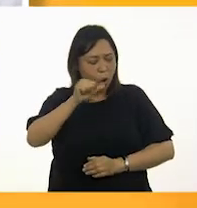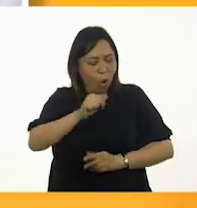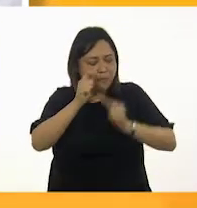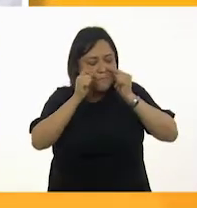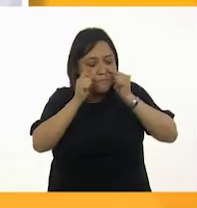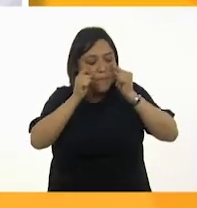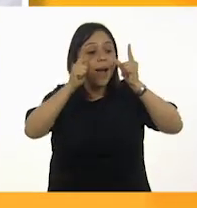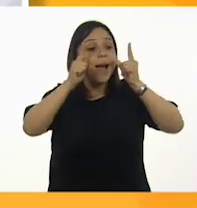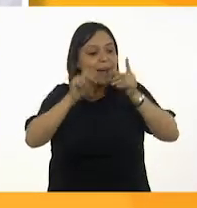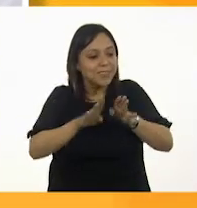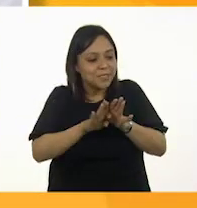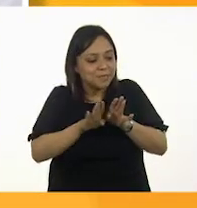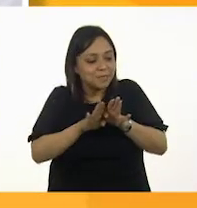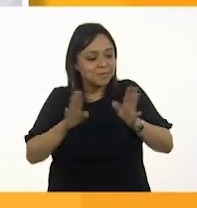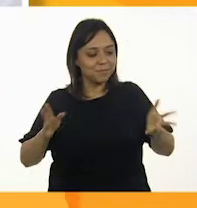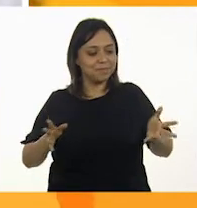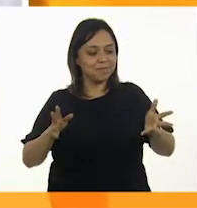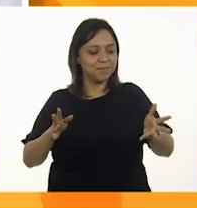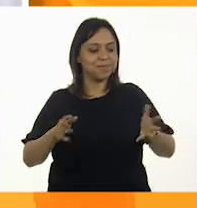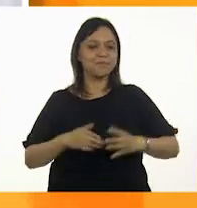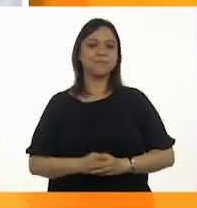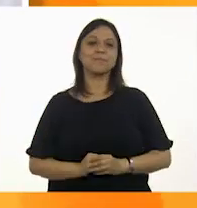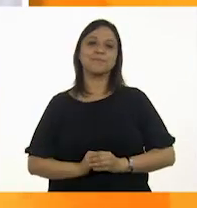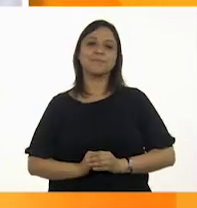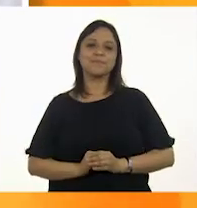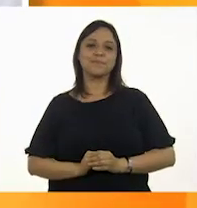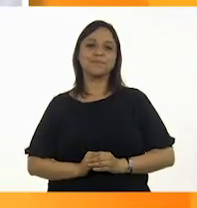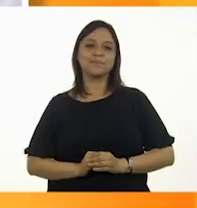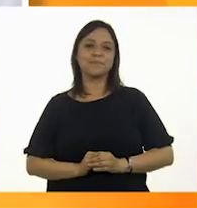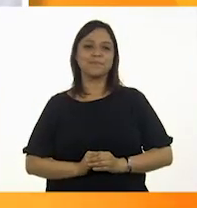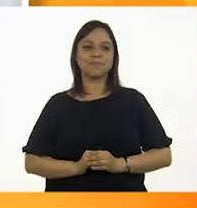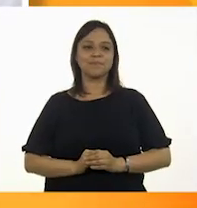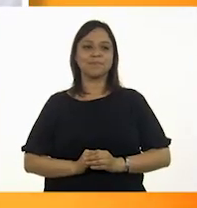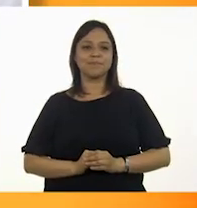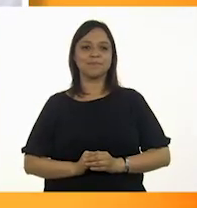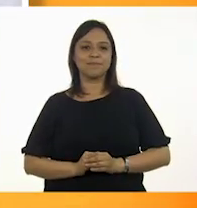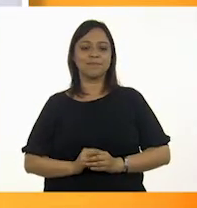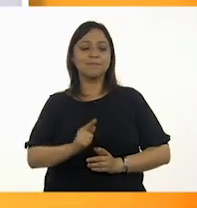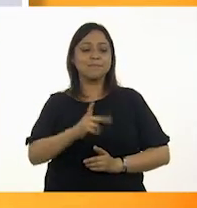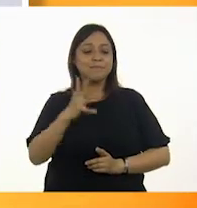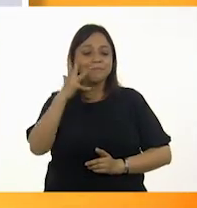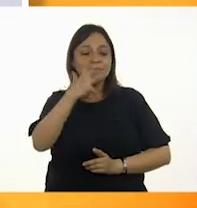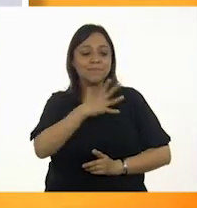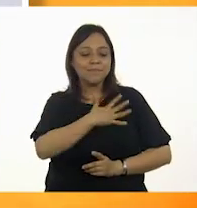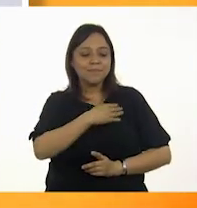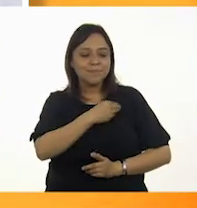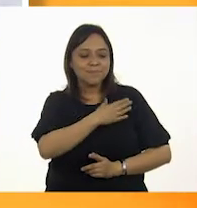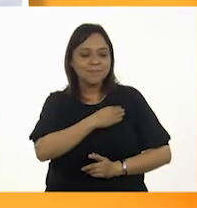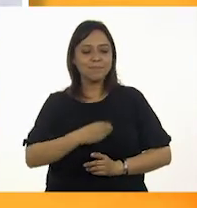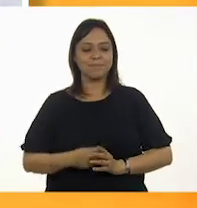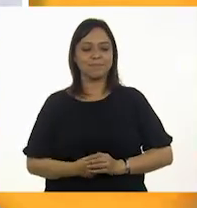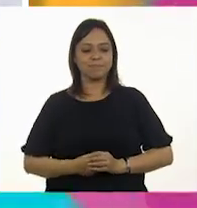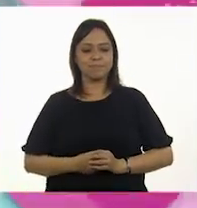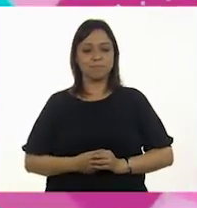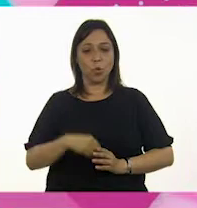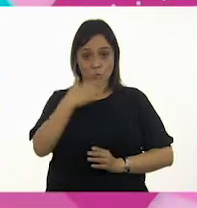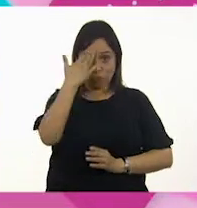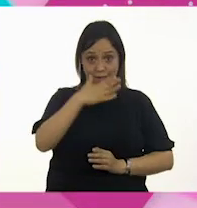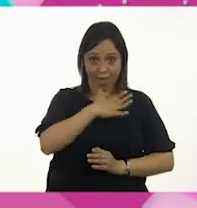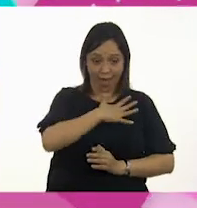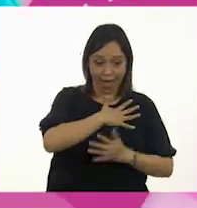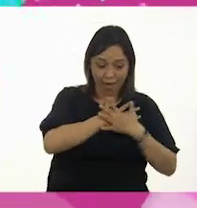está ligado a los siguientes videos. ¿Sabes qué te amo?